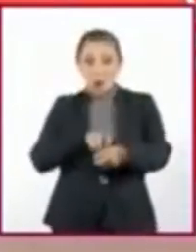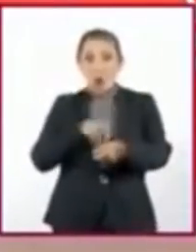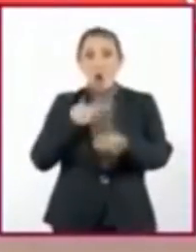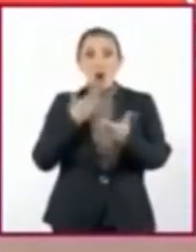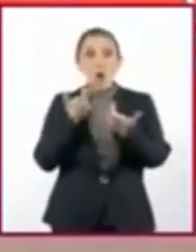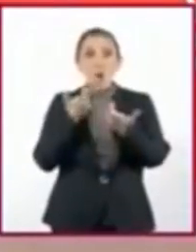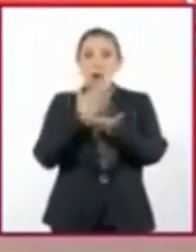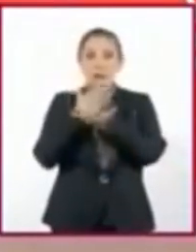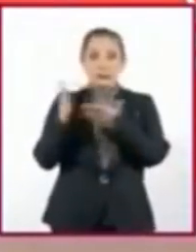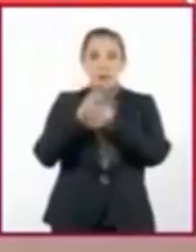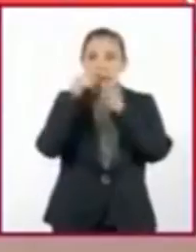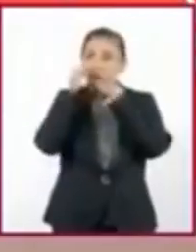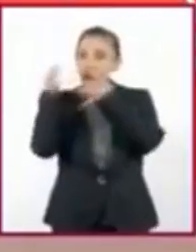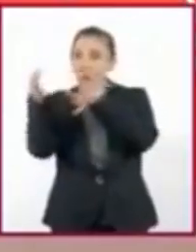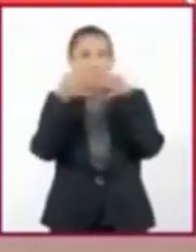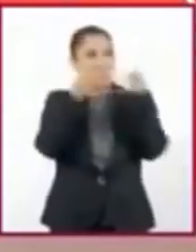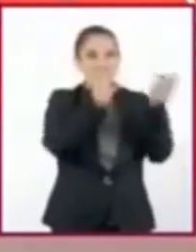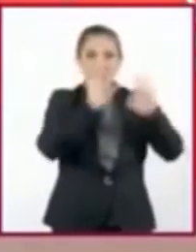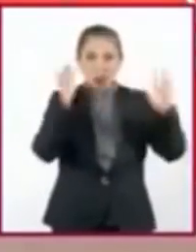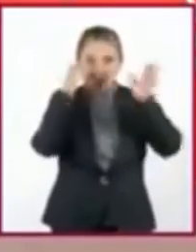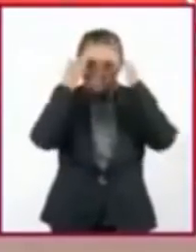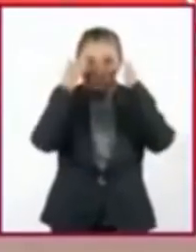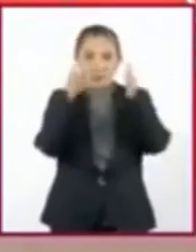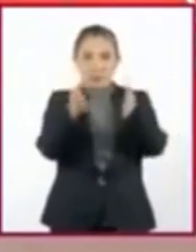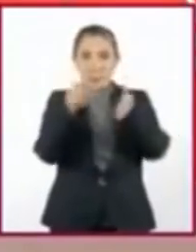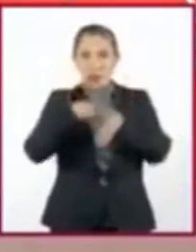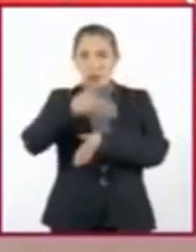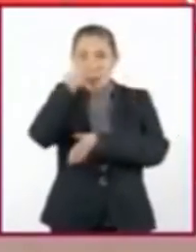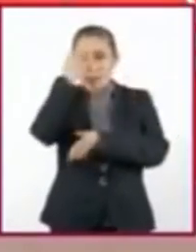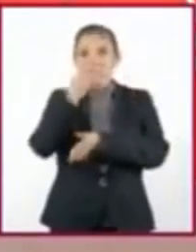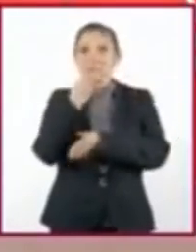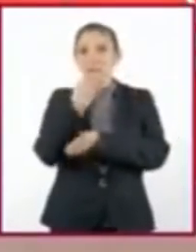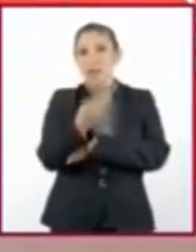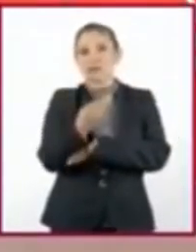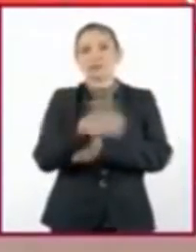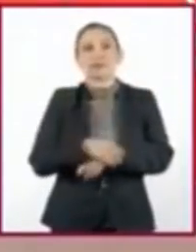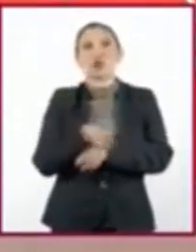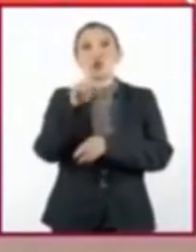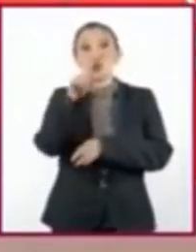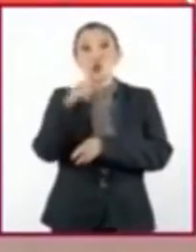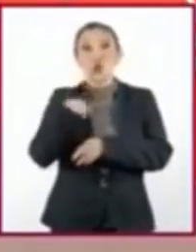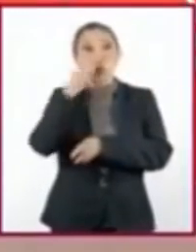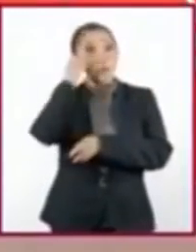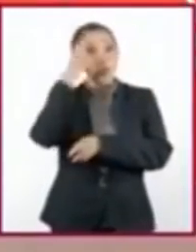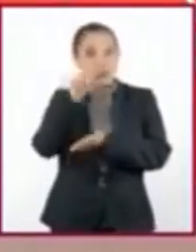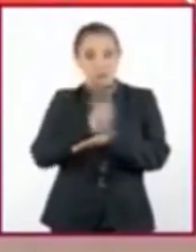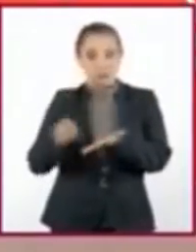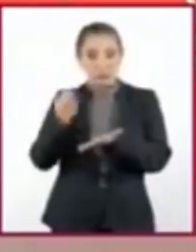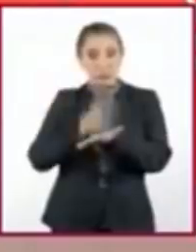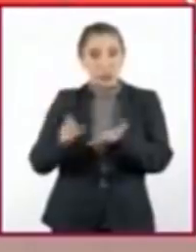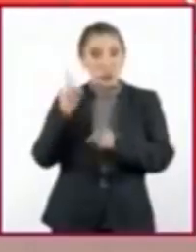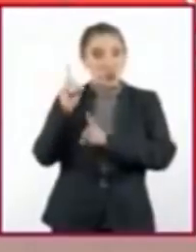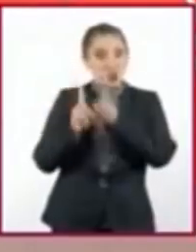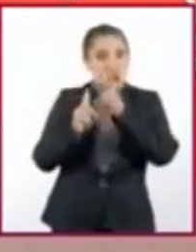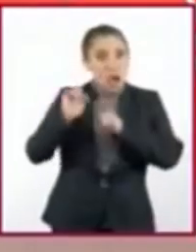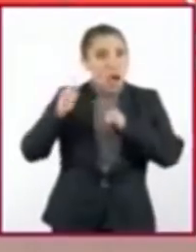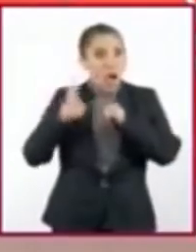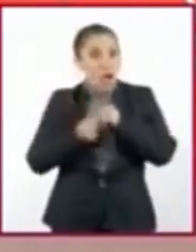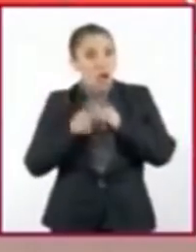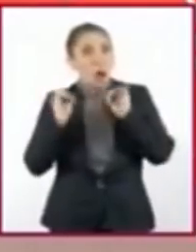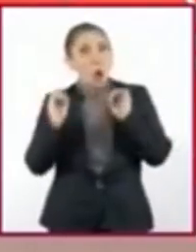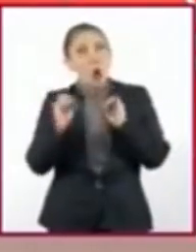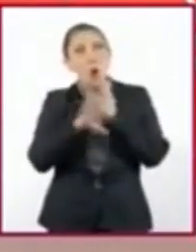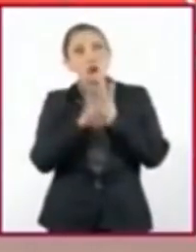distracciones para que construyamos un buen aprendizaje. No olviden tomar nota de sus dudas o cualquier consideración